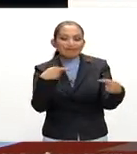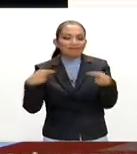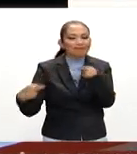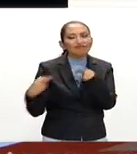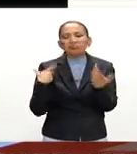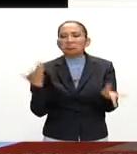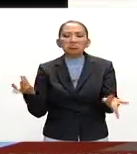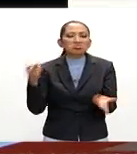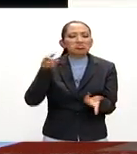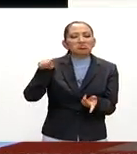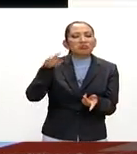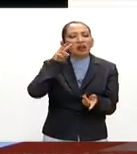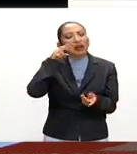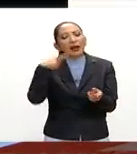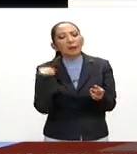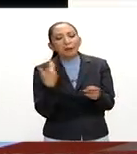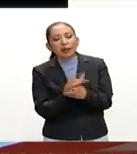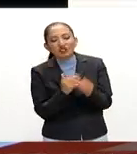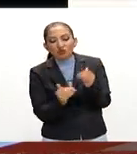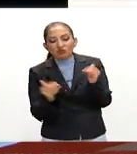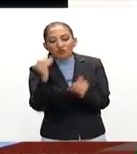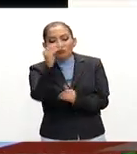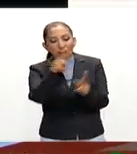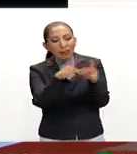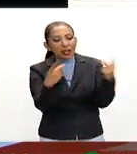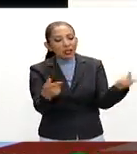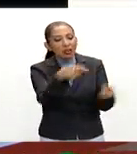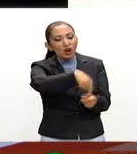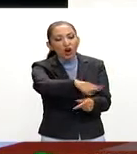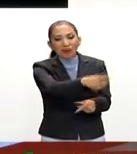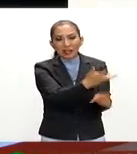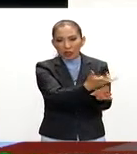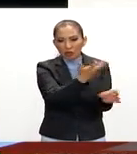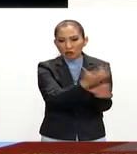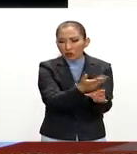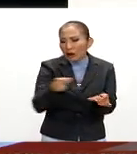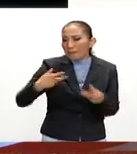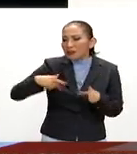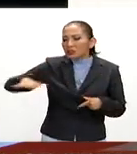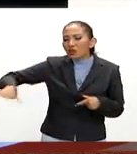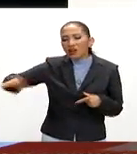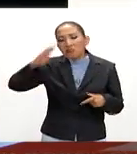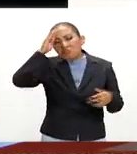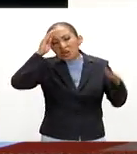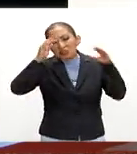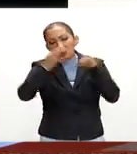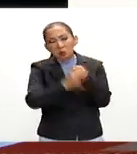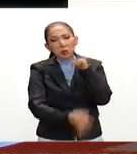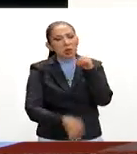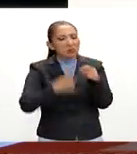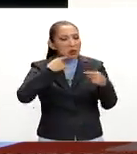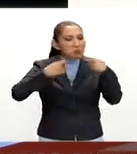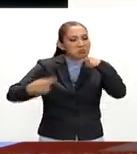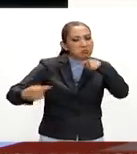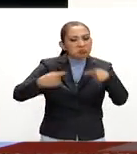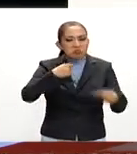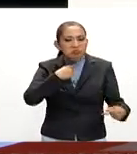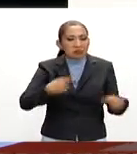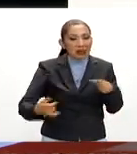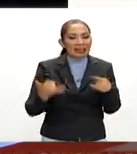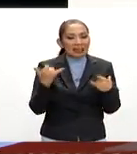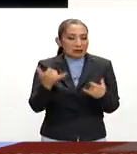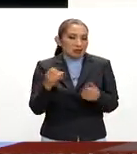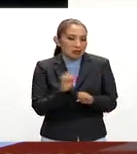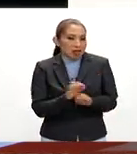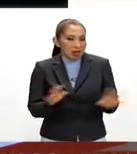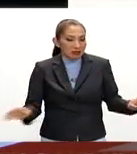¿Cómo se está posicionando la prensa en los Estados Unidos, la sociedad después de este último enfrentamiento? Y